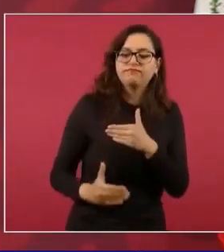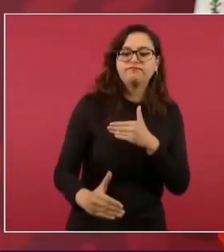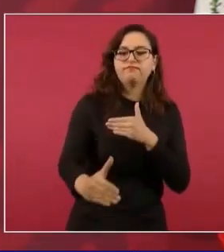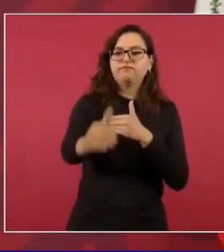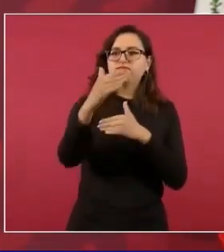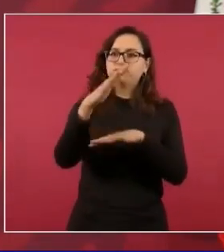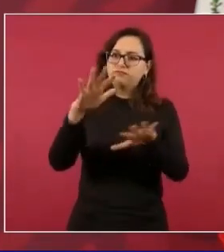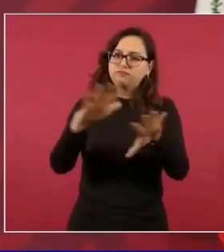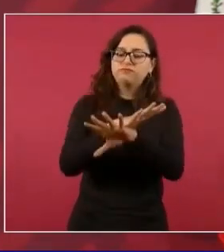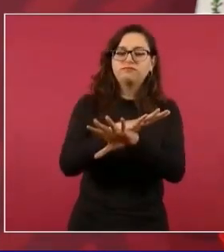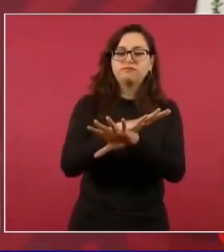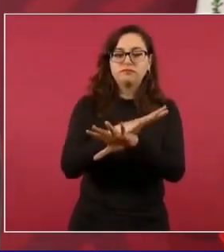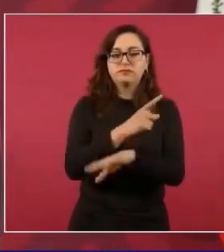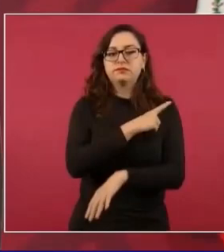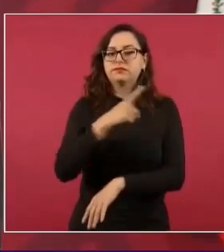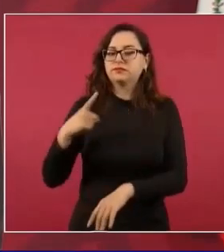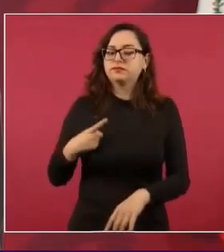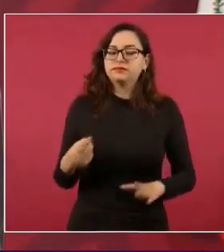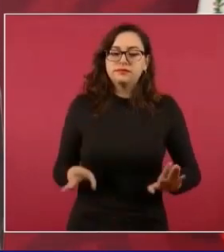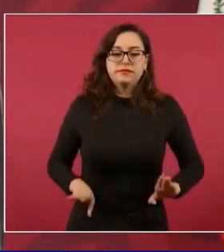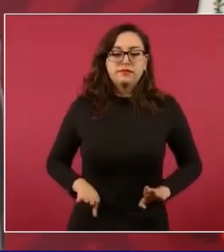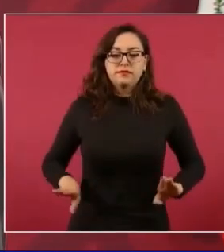tiene que ser honesto.